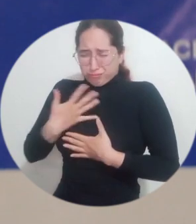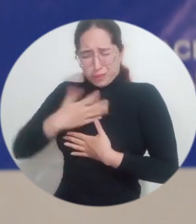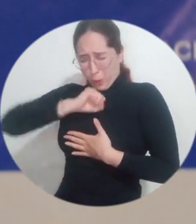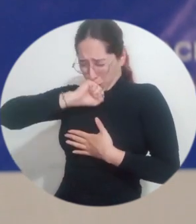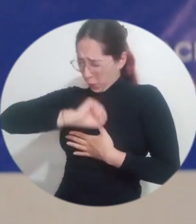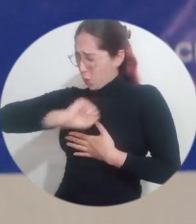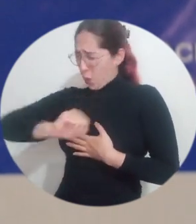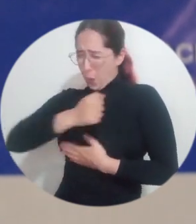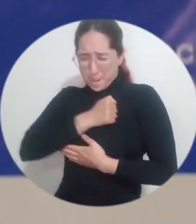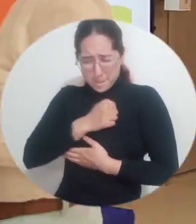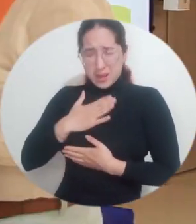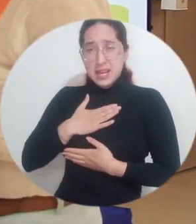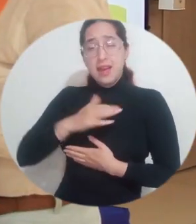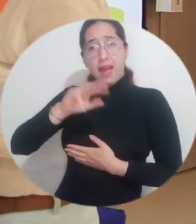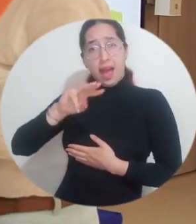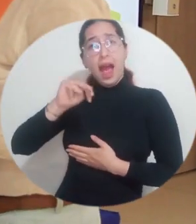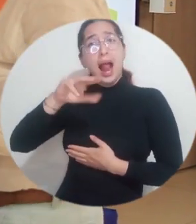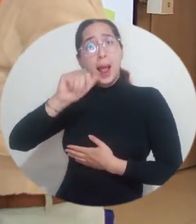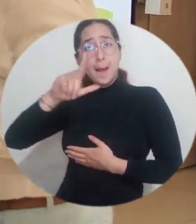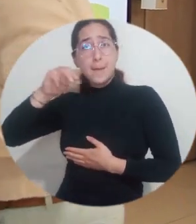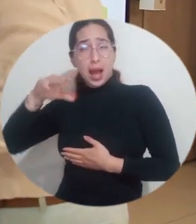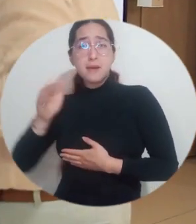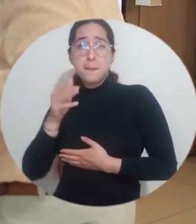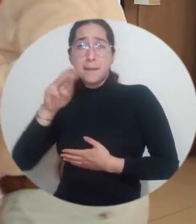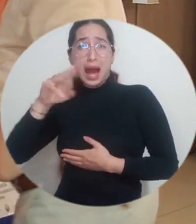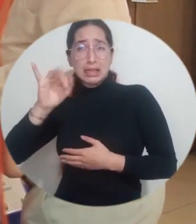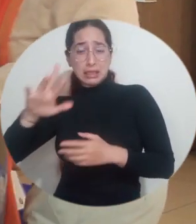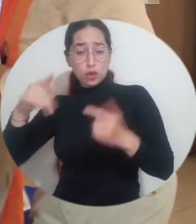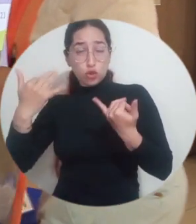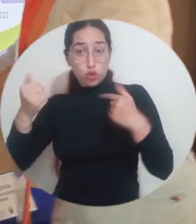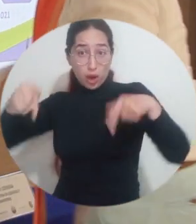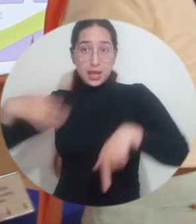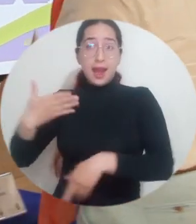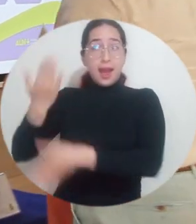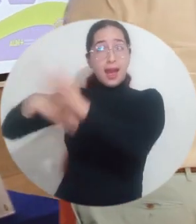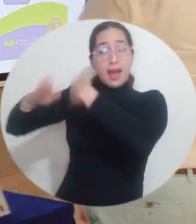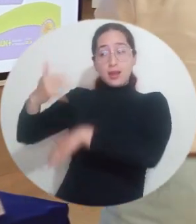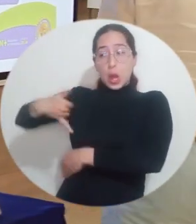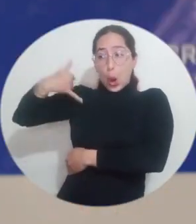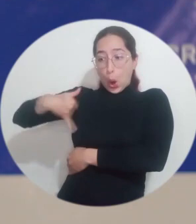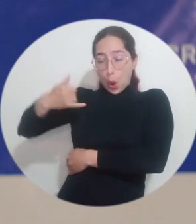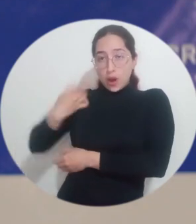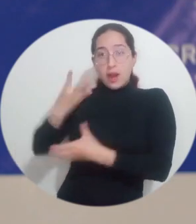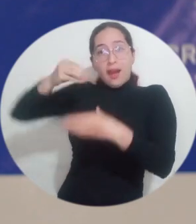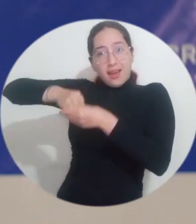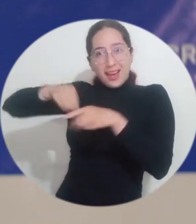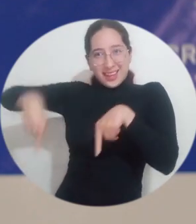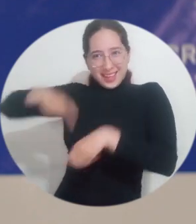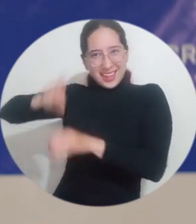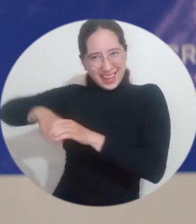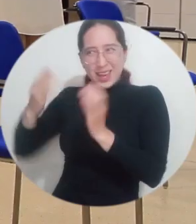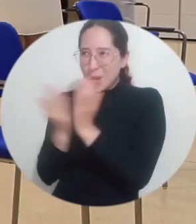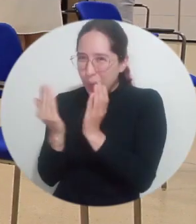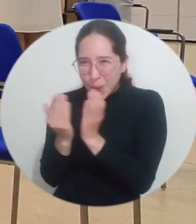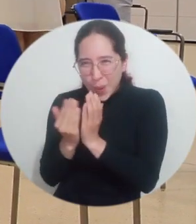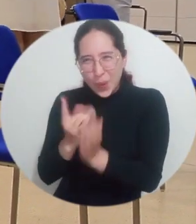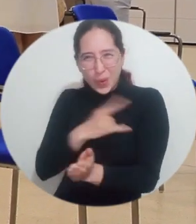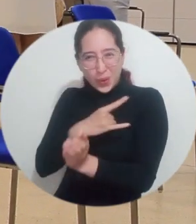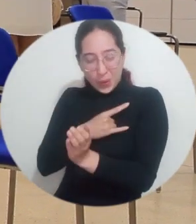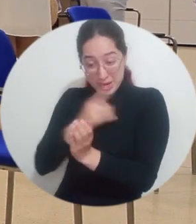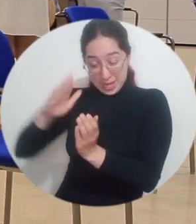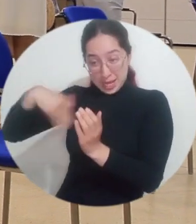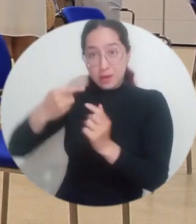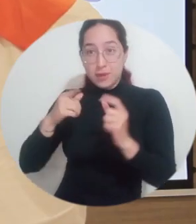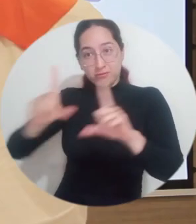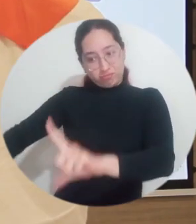mi alma mater, desde joven cuando estuve acá haciendo mi pregrado. Y hoy, pues, realmente un orgullo recibir